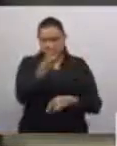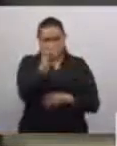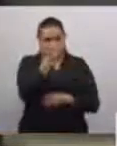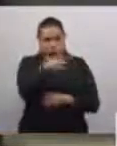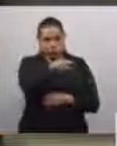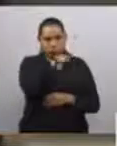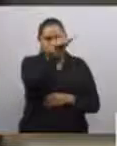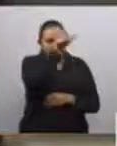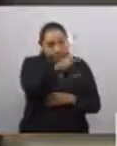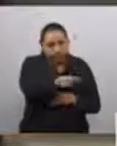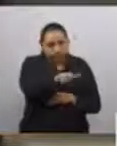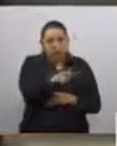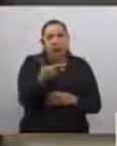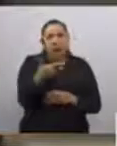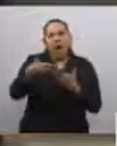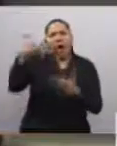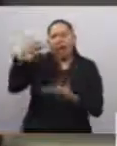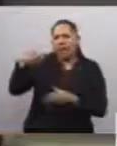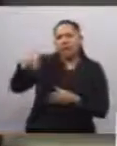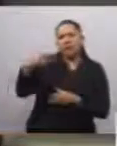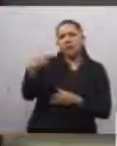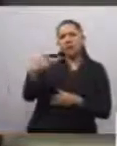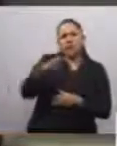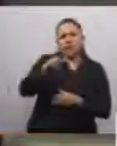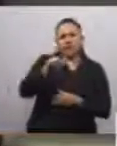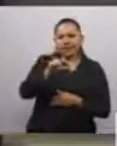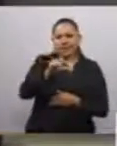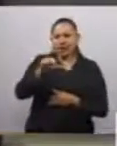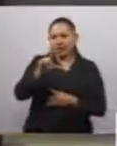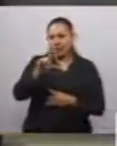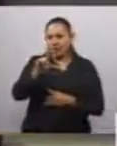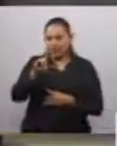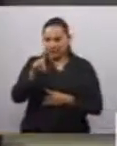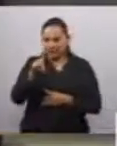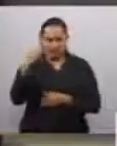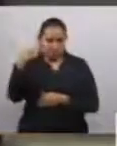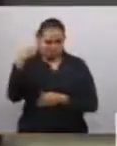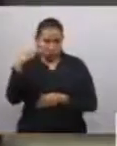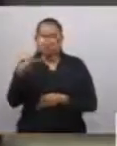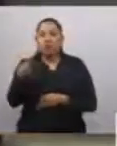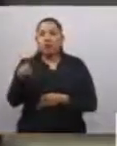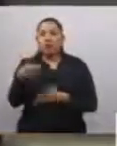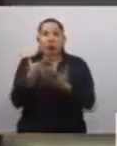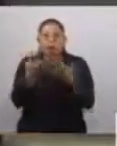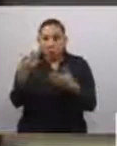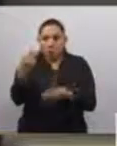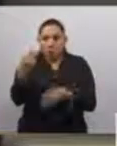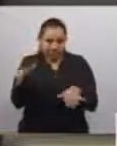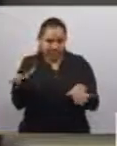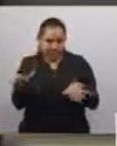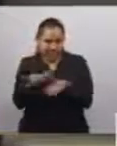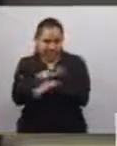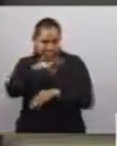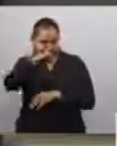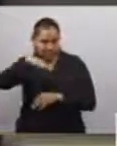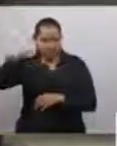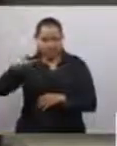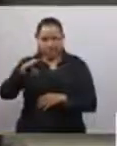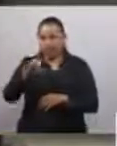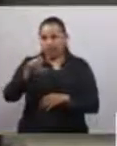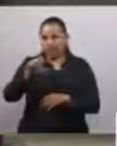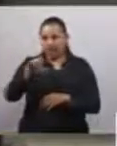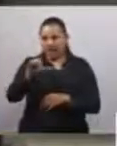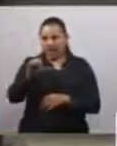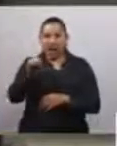de la capital antes Valladolid de Michoacán, que cambió su nombre a Morelia, en honor del héroe nacional